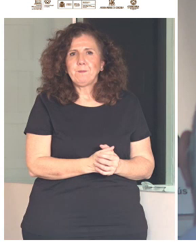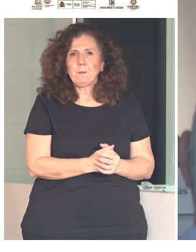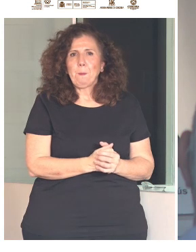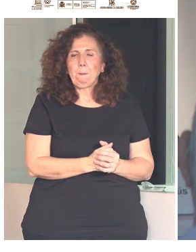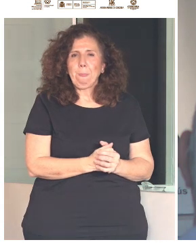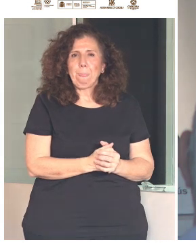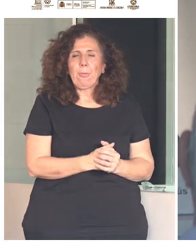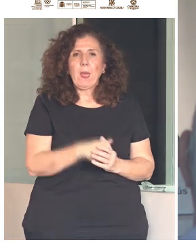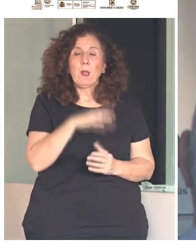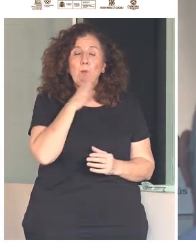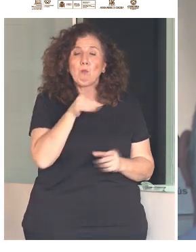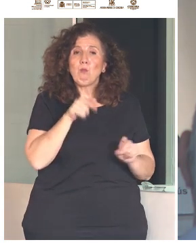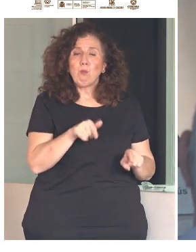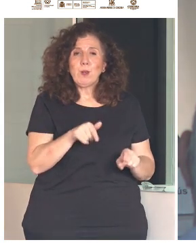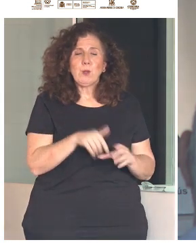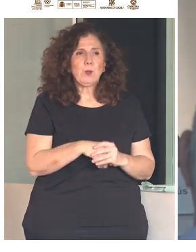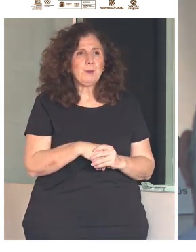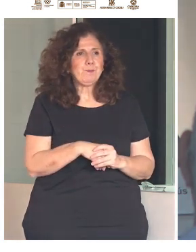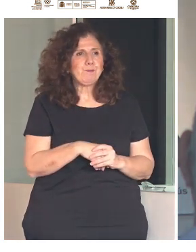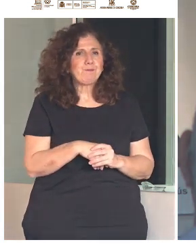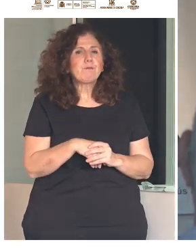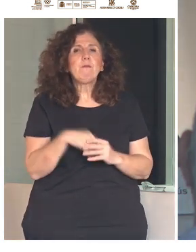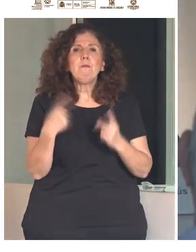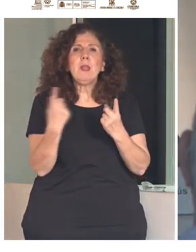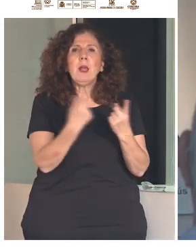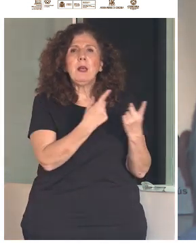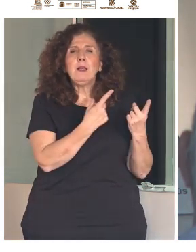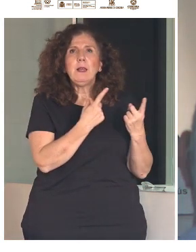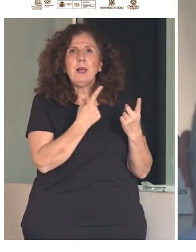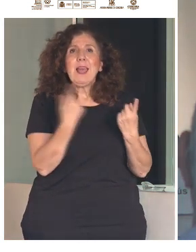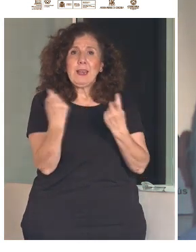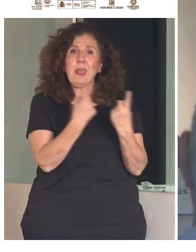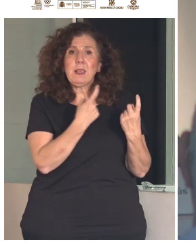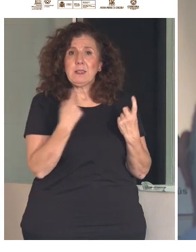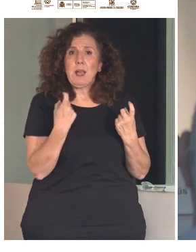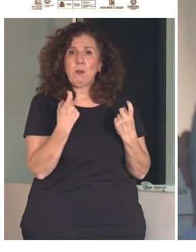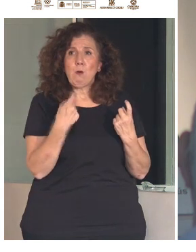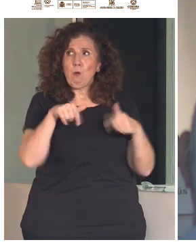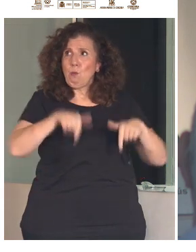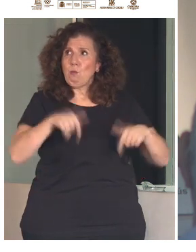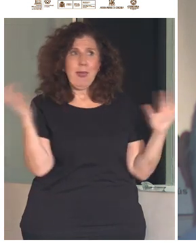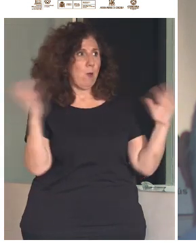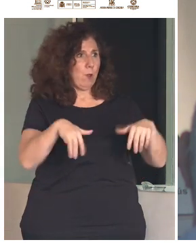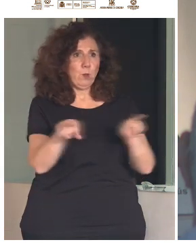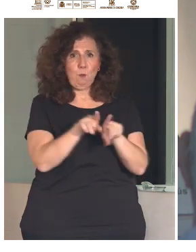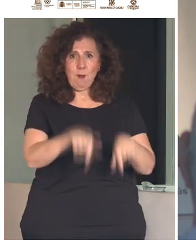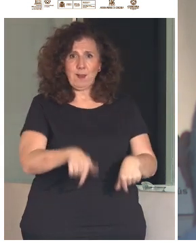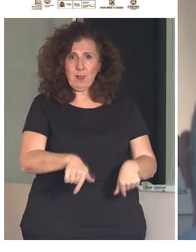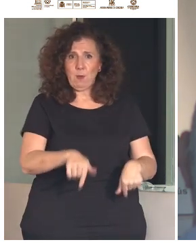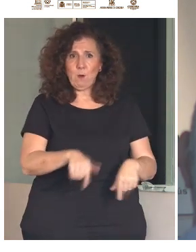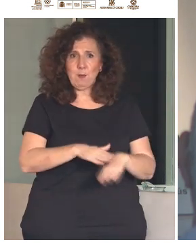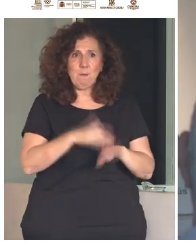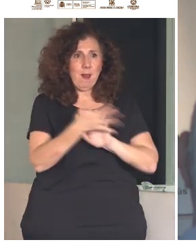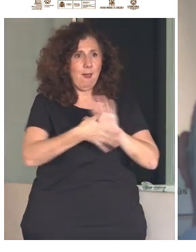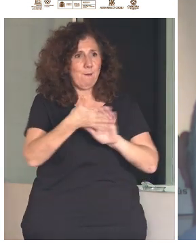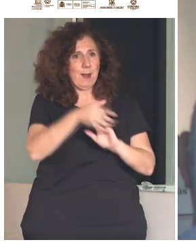Por eso, son necesarios estos espacios que nos convocan a hablar de cultura, de esa cultura que